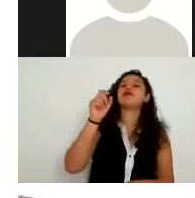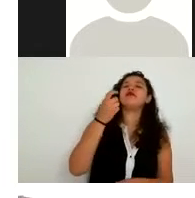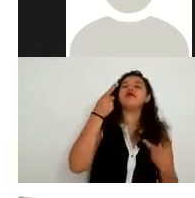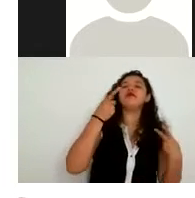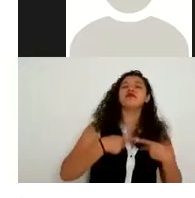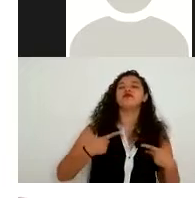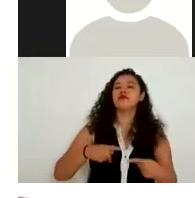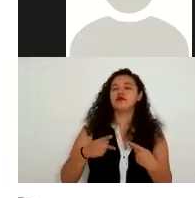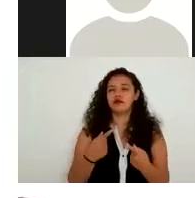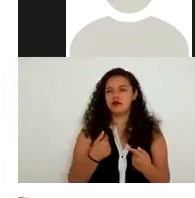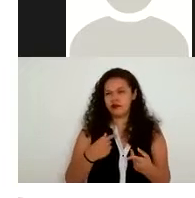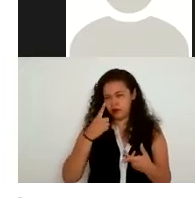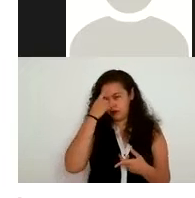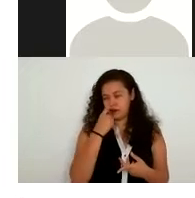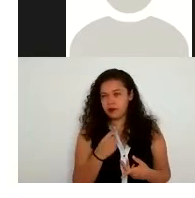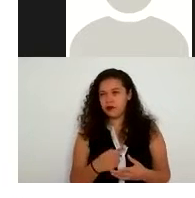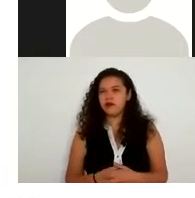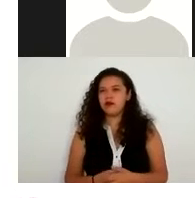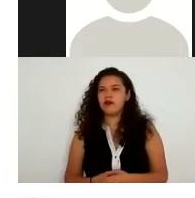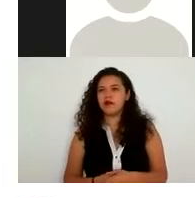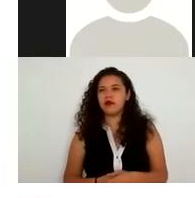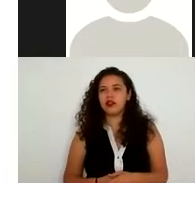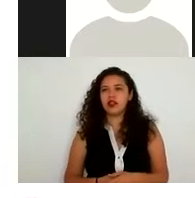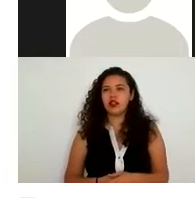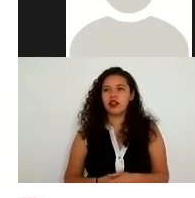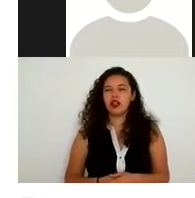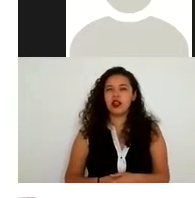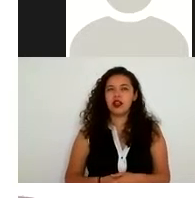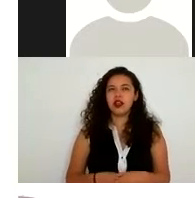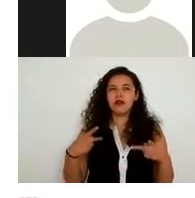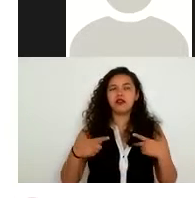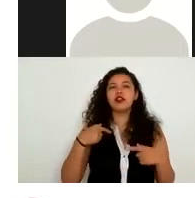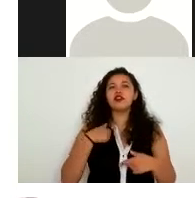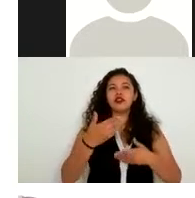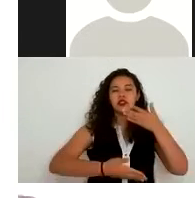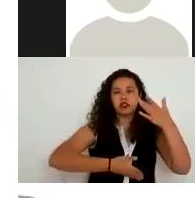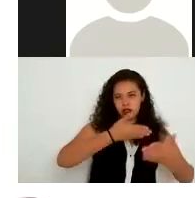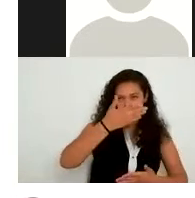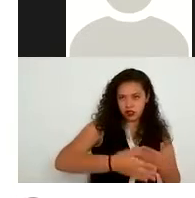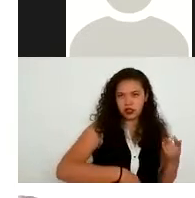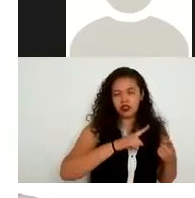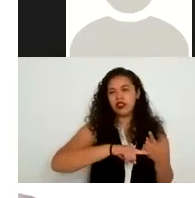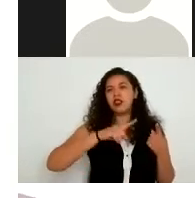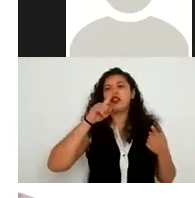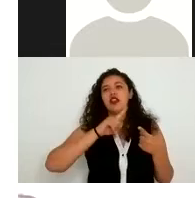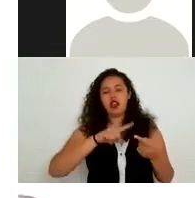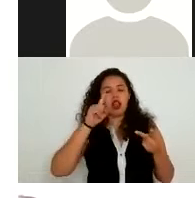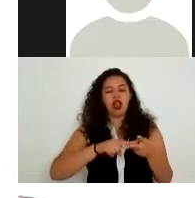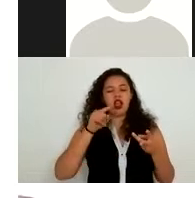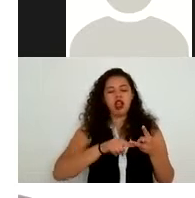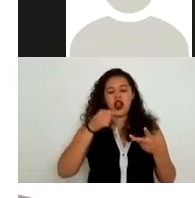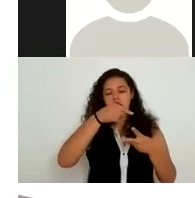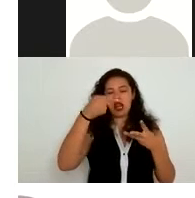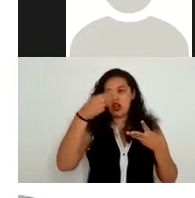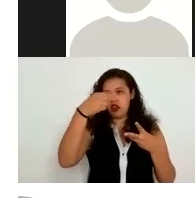no voy a decir las personas a quienes estoy dando el servicio es Karen es Alejandro es Elda es Bernardo